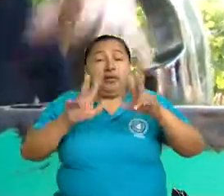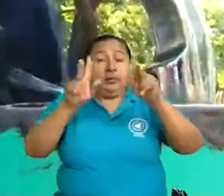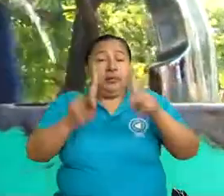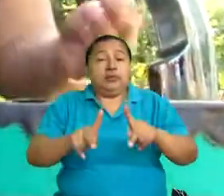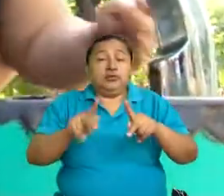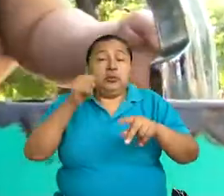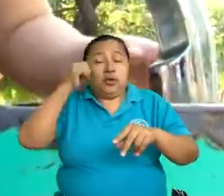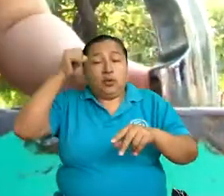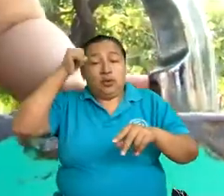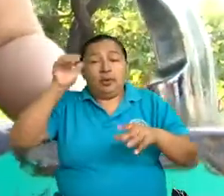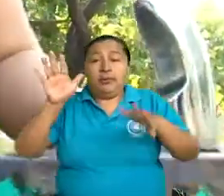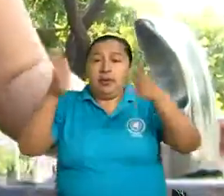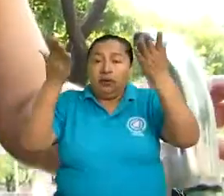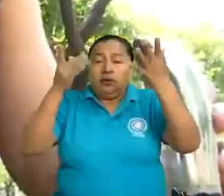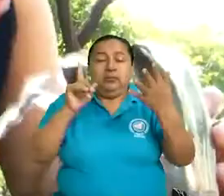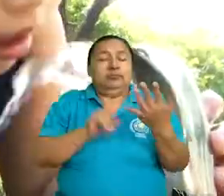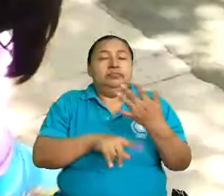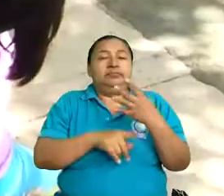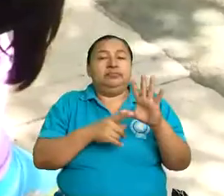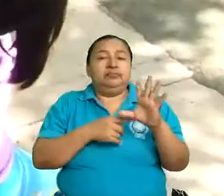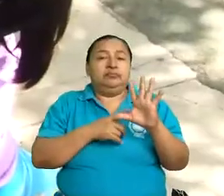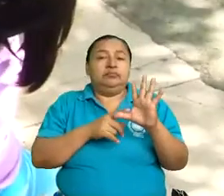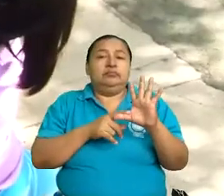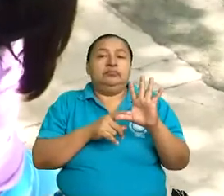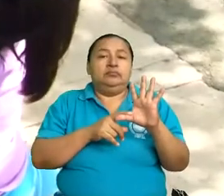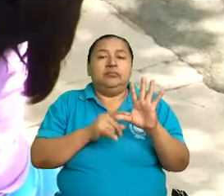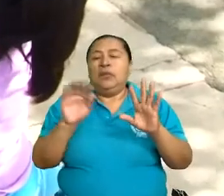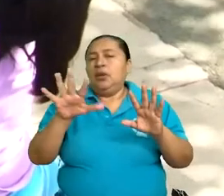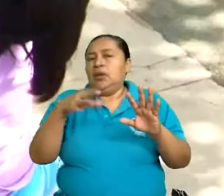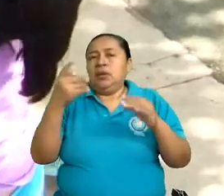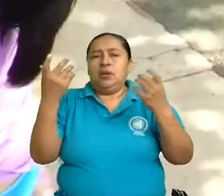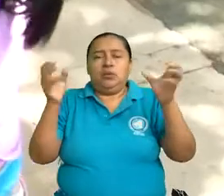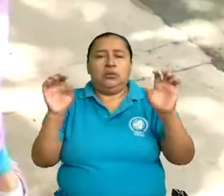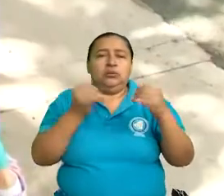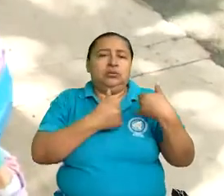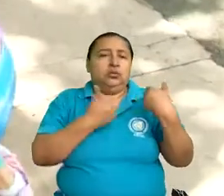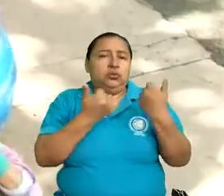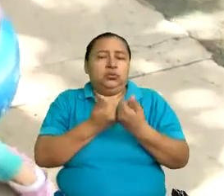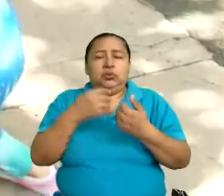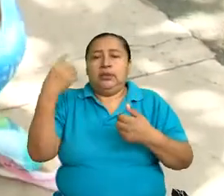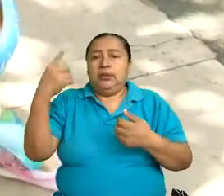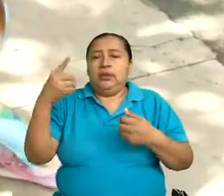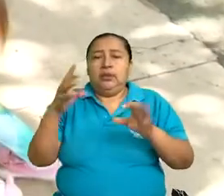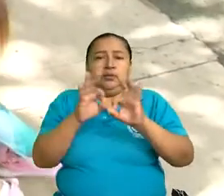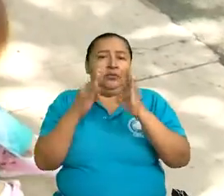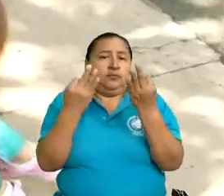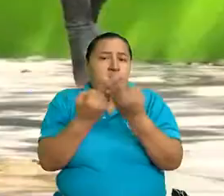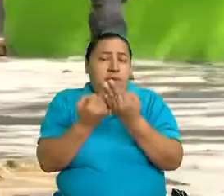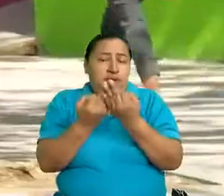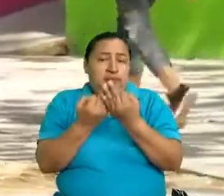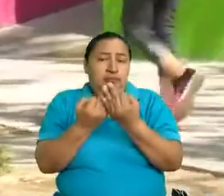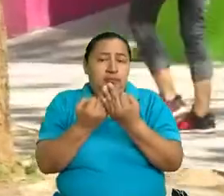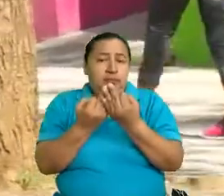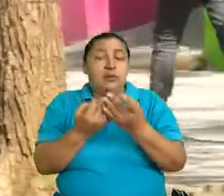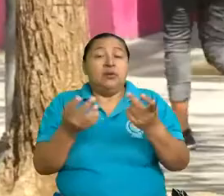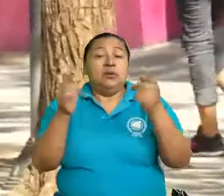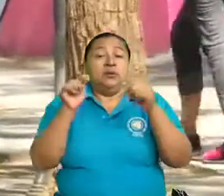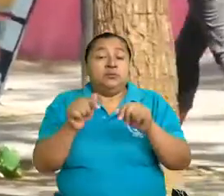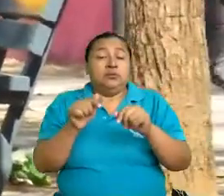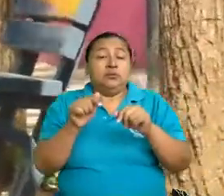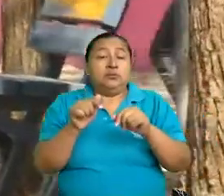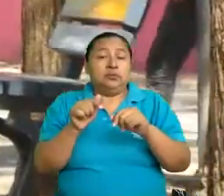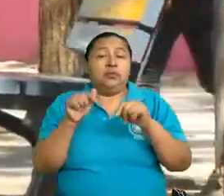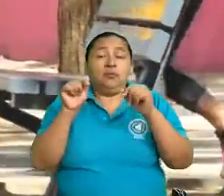adultas mayores, entre otras instituciones del derecho de familia. Entonces, este